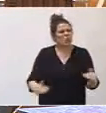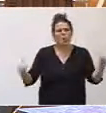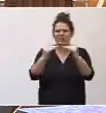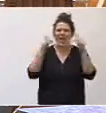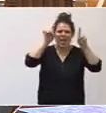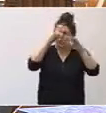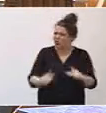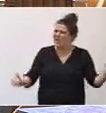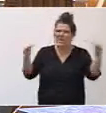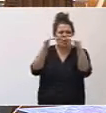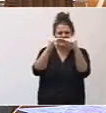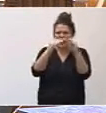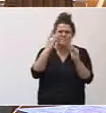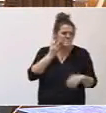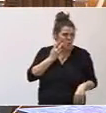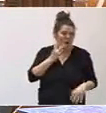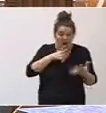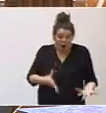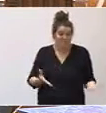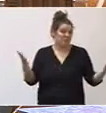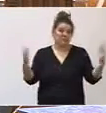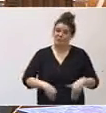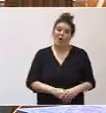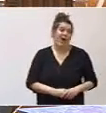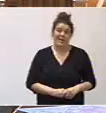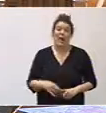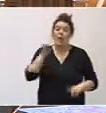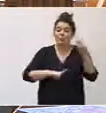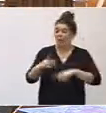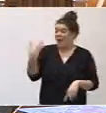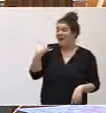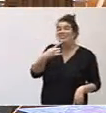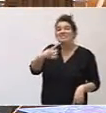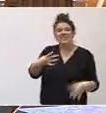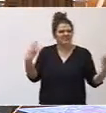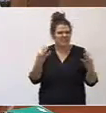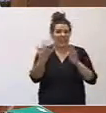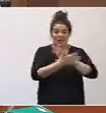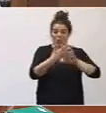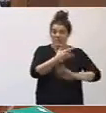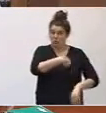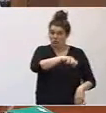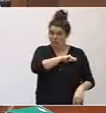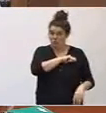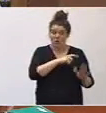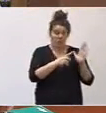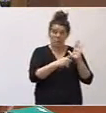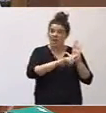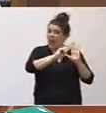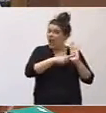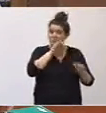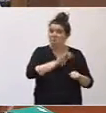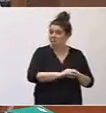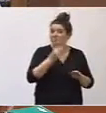está ocurriendo. Uno de los problemas, como antes he mencionado, es que la lengua de signos española está reconocida por la ley